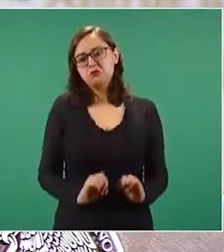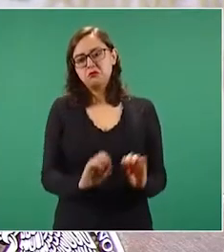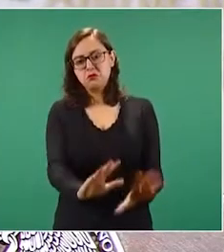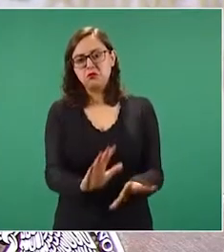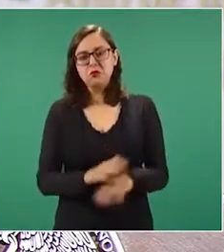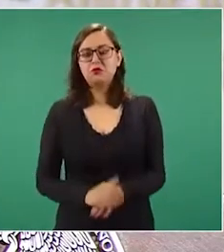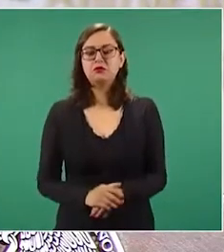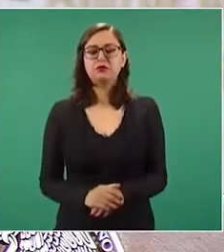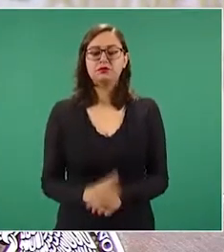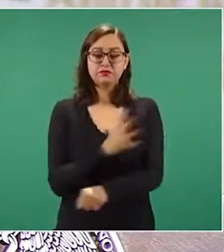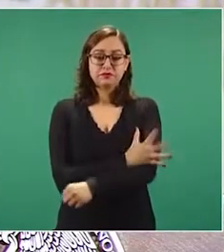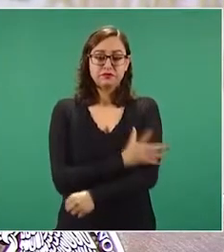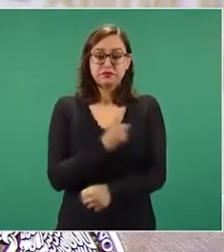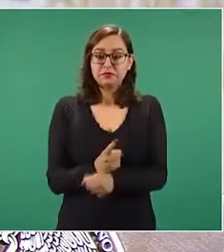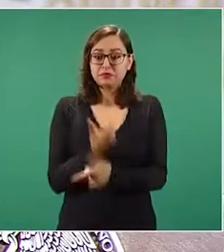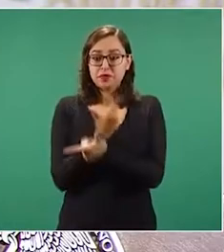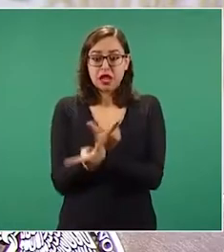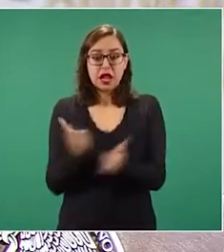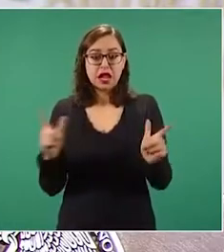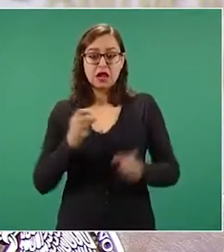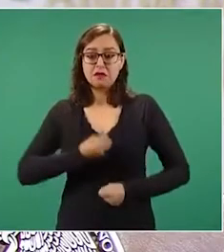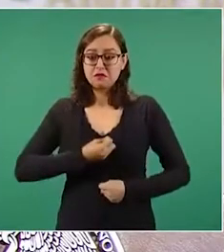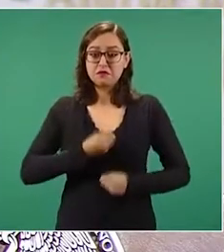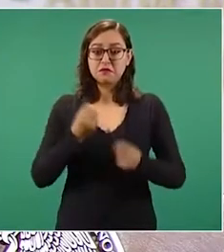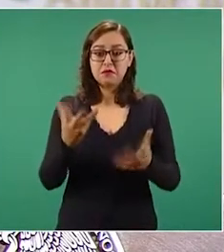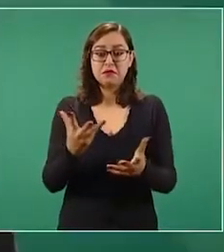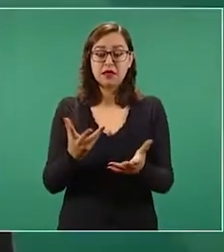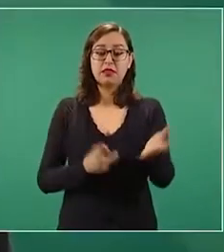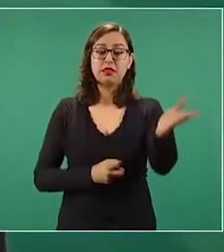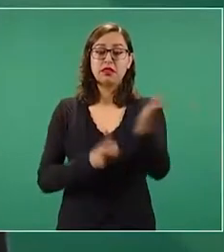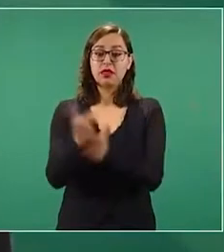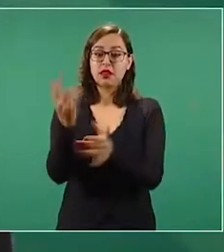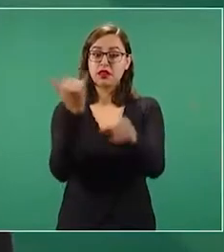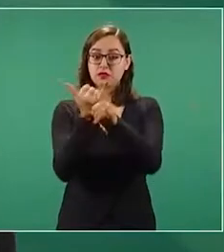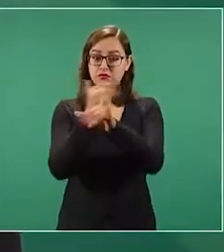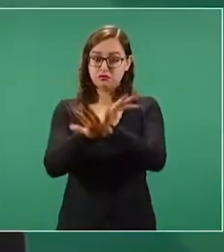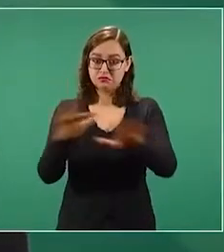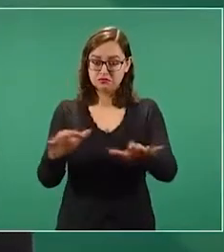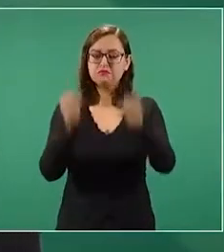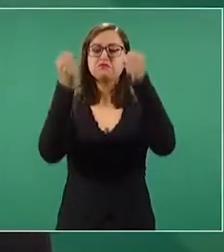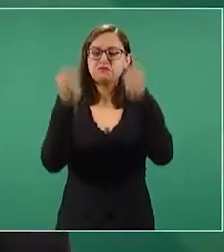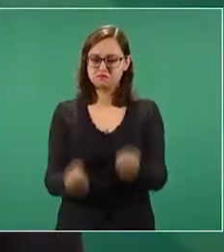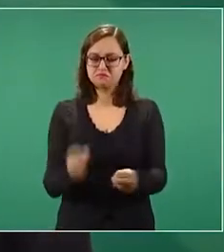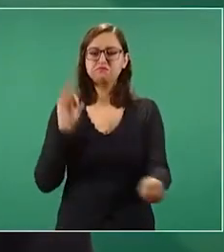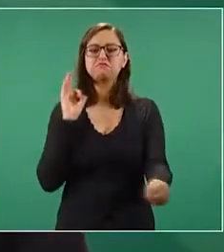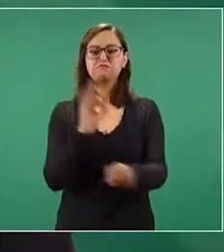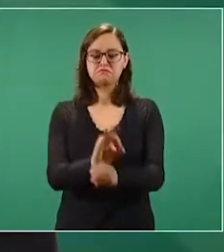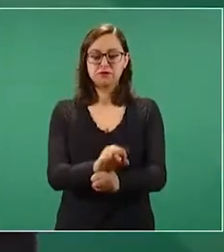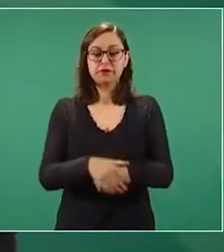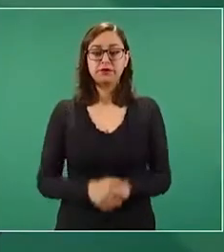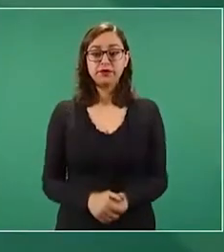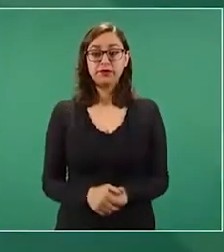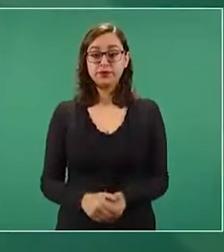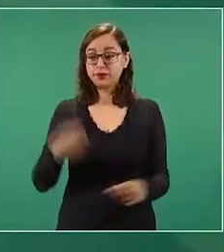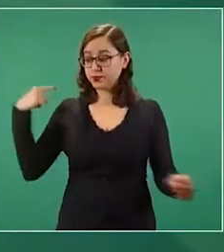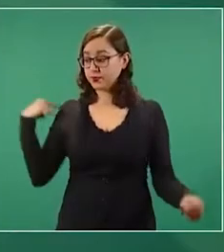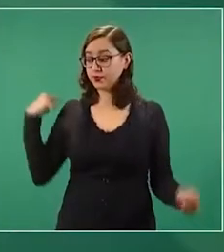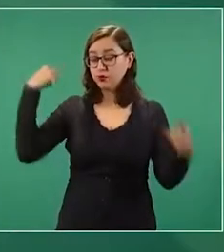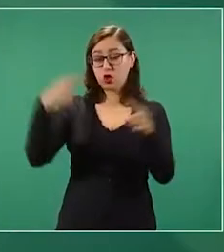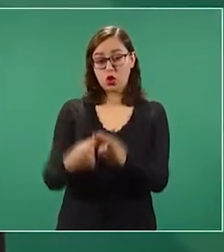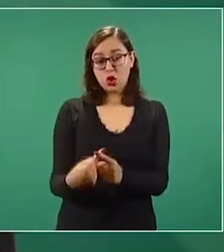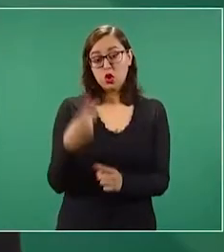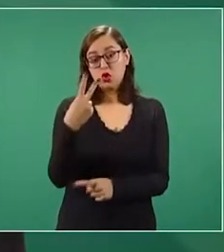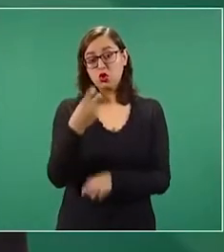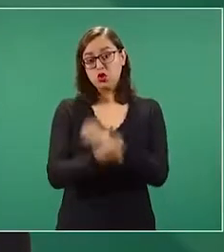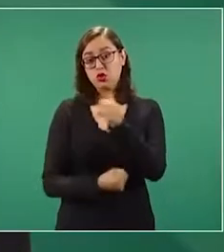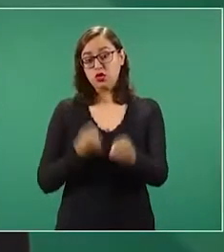la libertad de expresión y el derecho a la información están garantizados. En lo que va del sexenio se han llevado